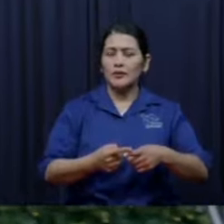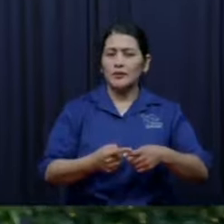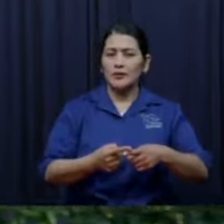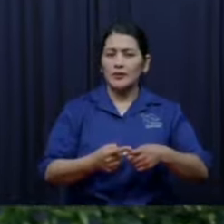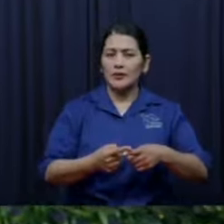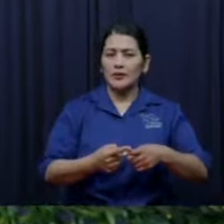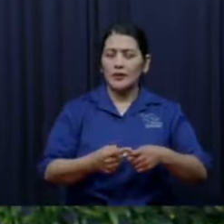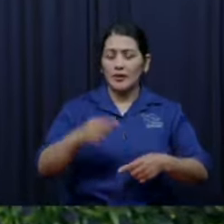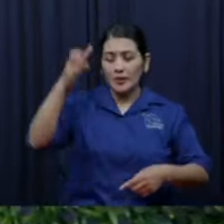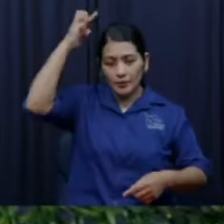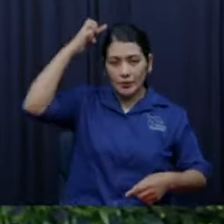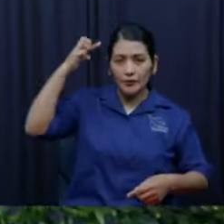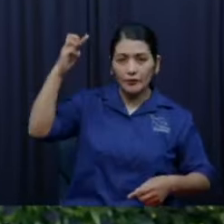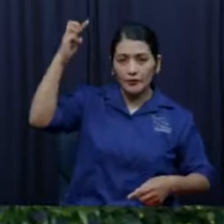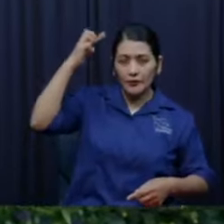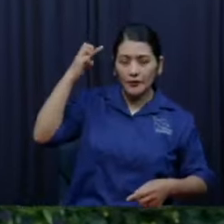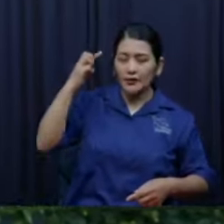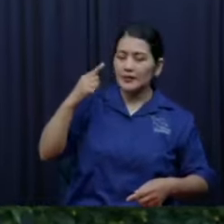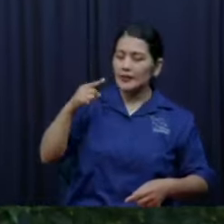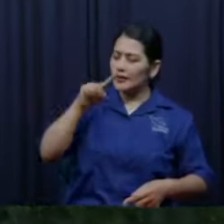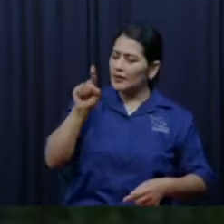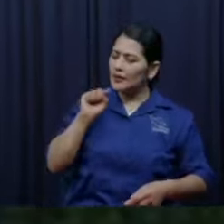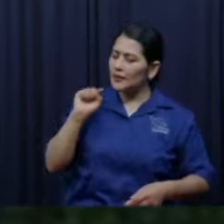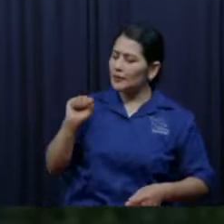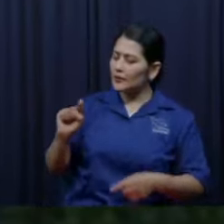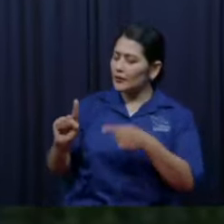morimos pero entonces ¿por qué dicen que tiene nada?